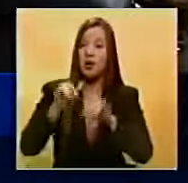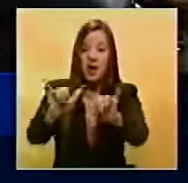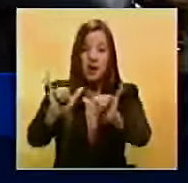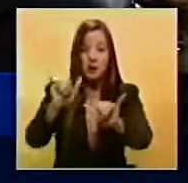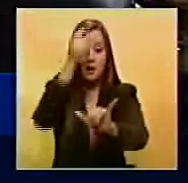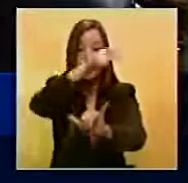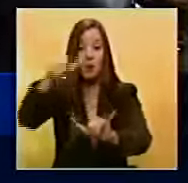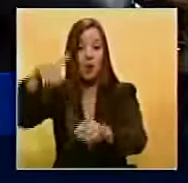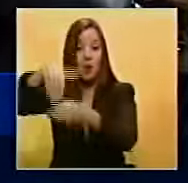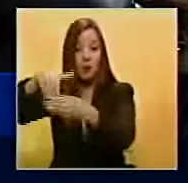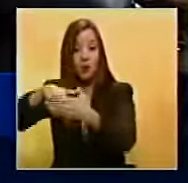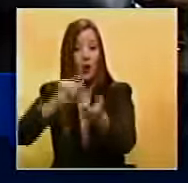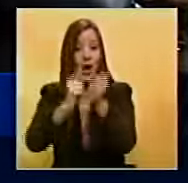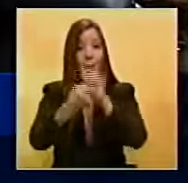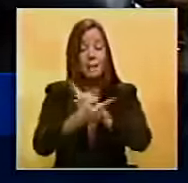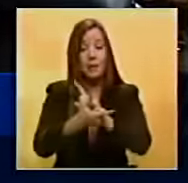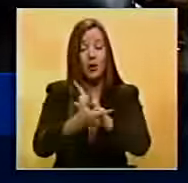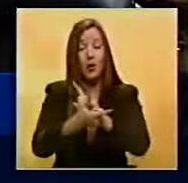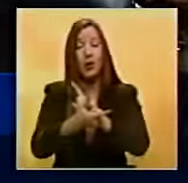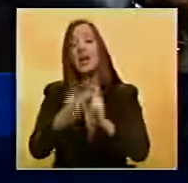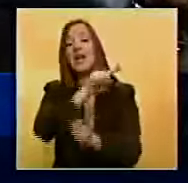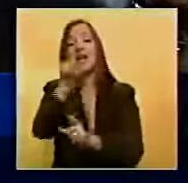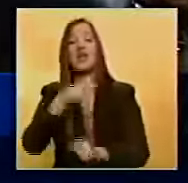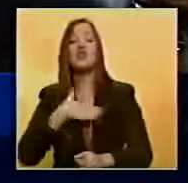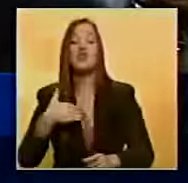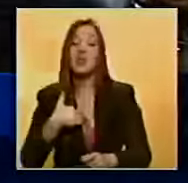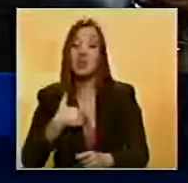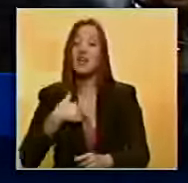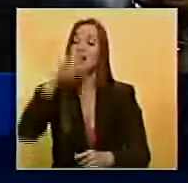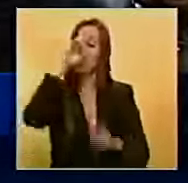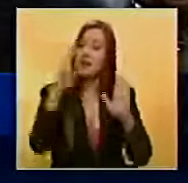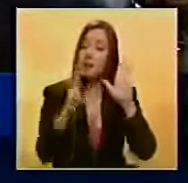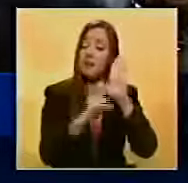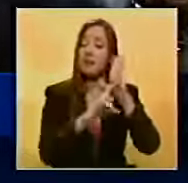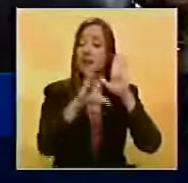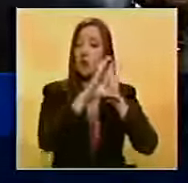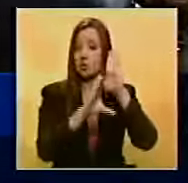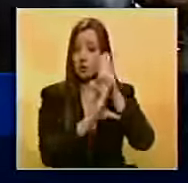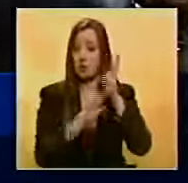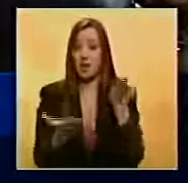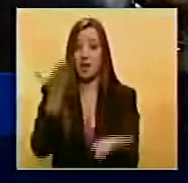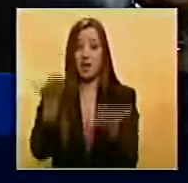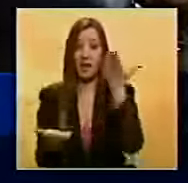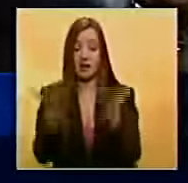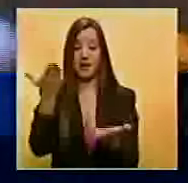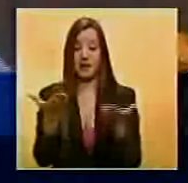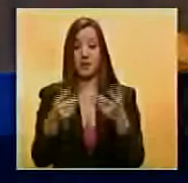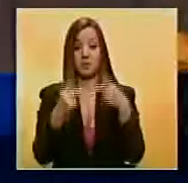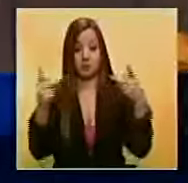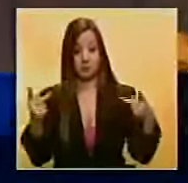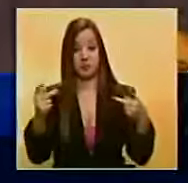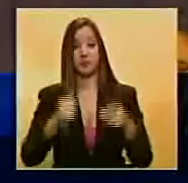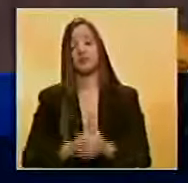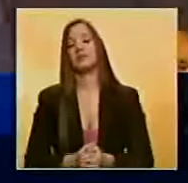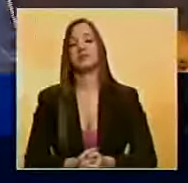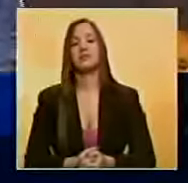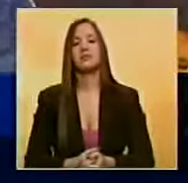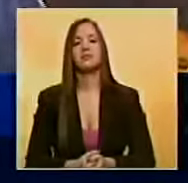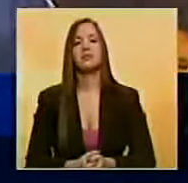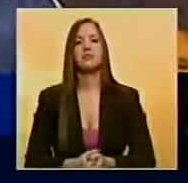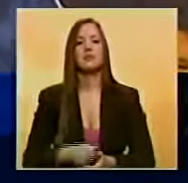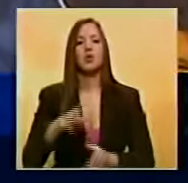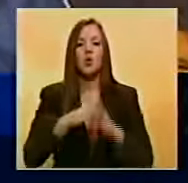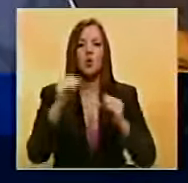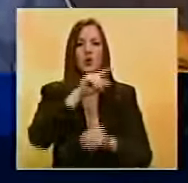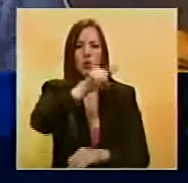a restituir la Constitución, a restituir el orden y el equilibrio de los poderes públicos. Saben que todo lo